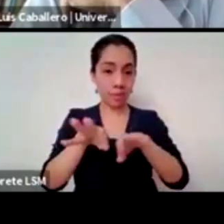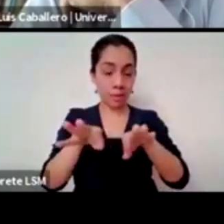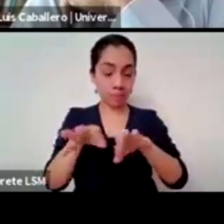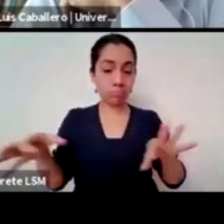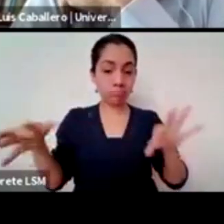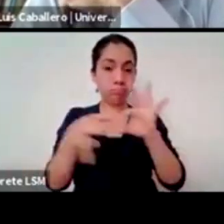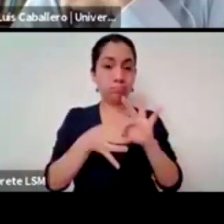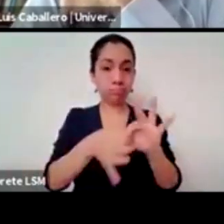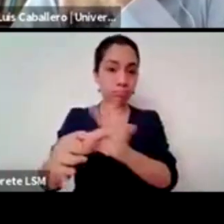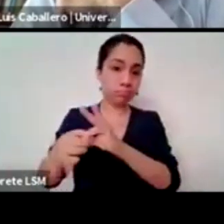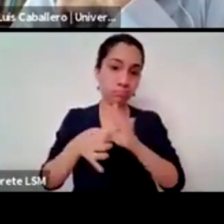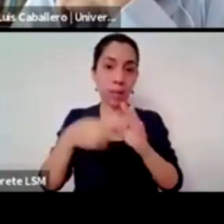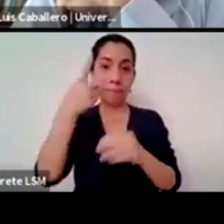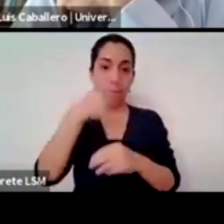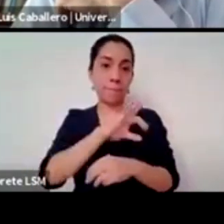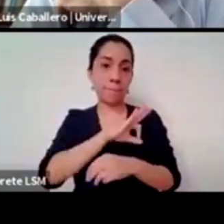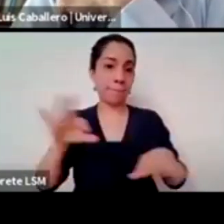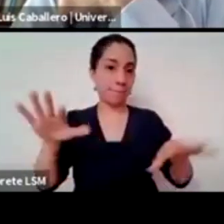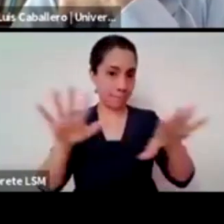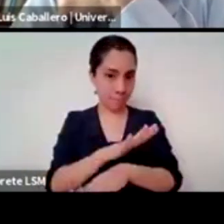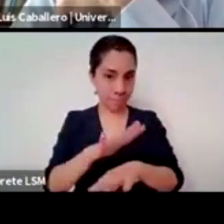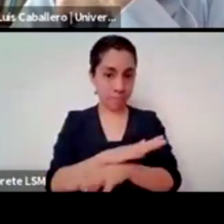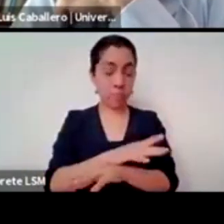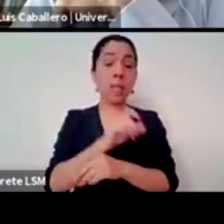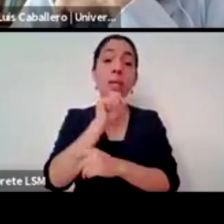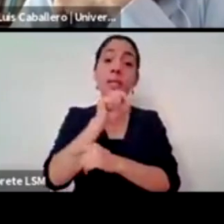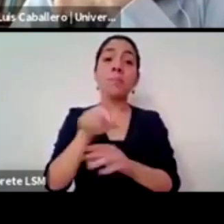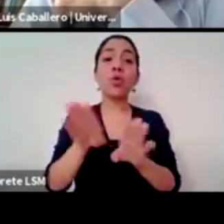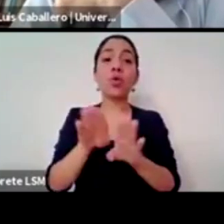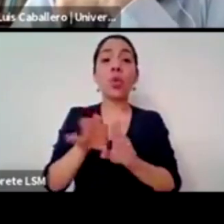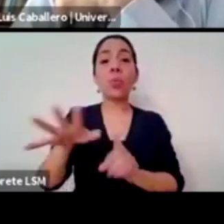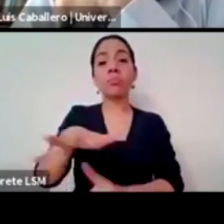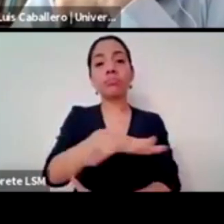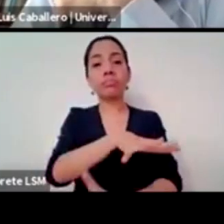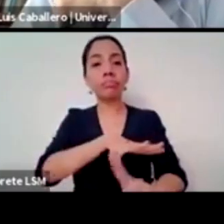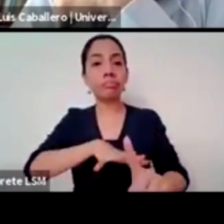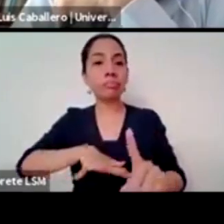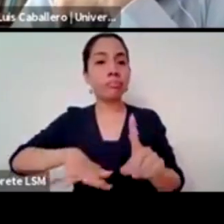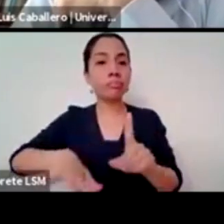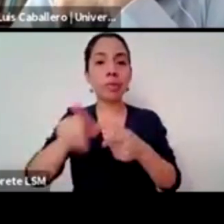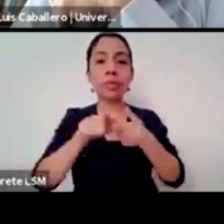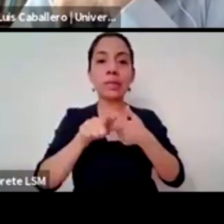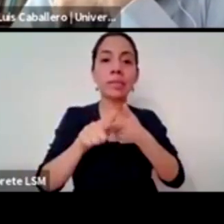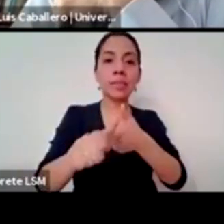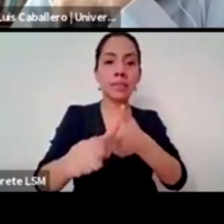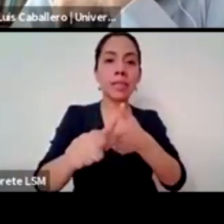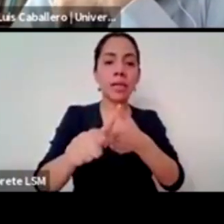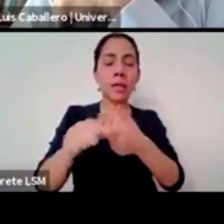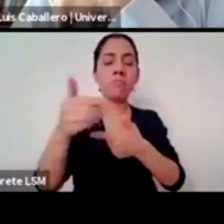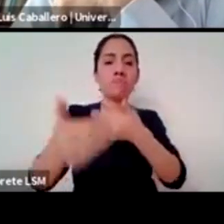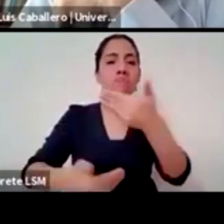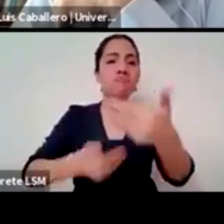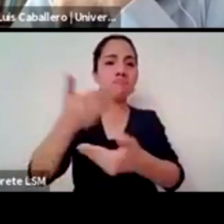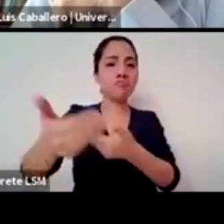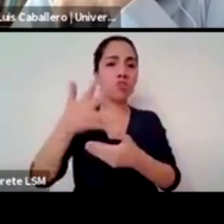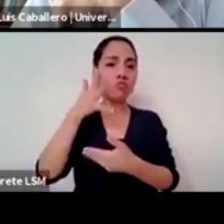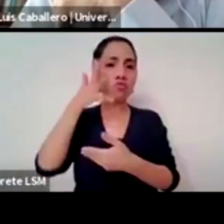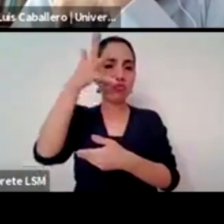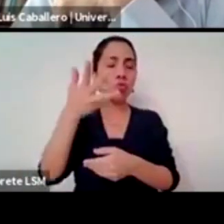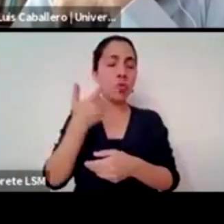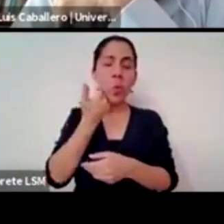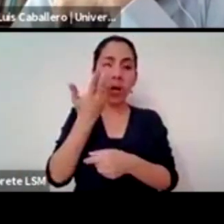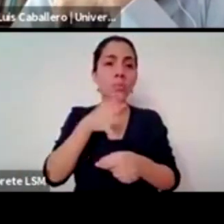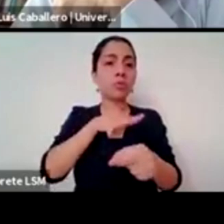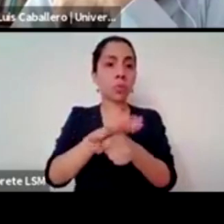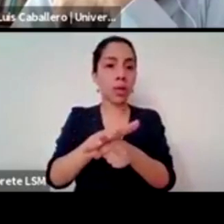mucho más fácil mantener este estado que navegar hacia un cambio que no siempre nos ponemos de acuerdo la sociedad